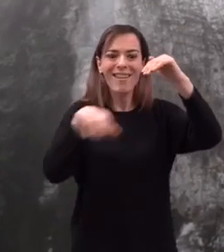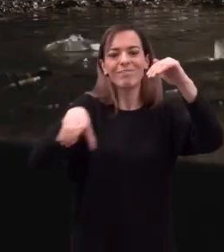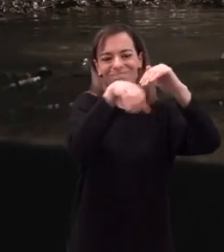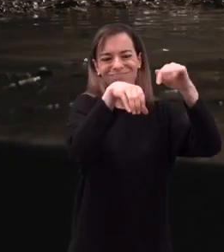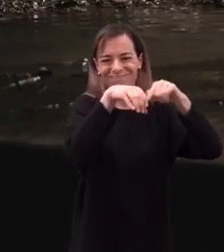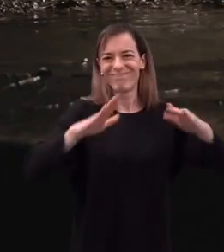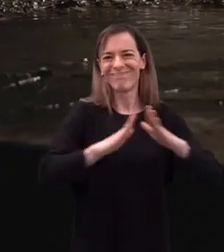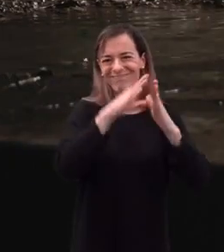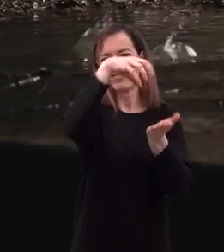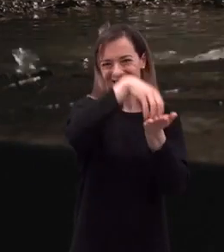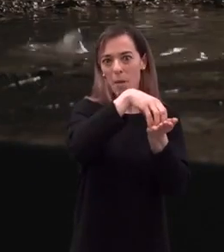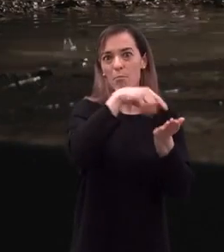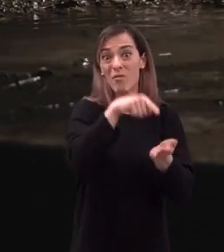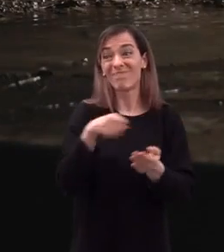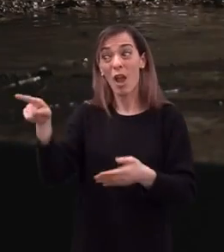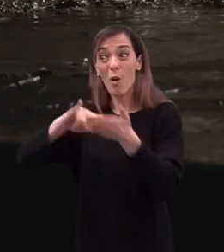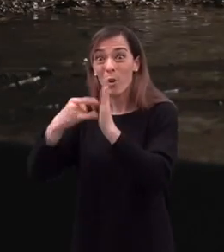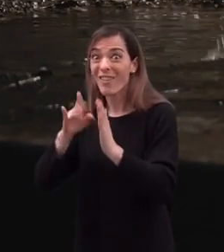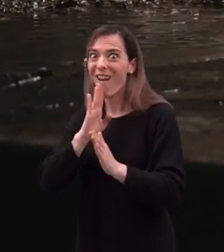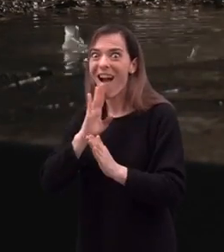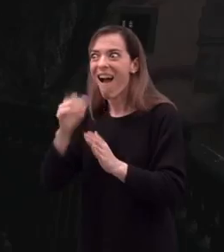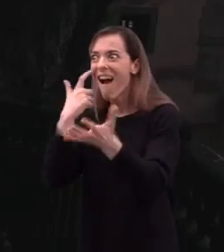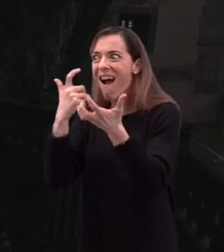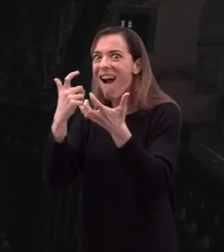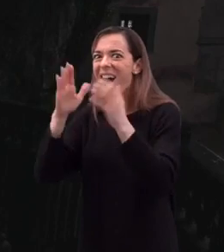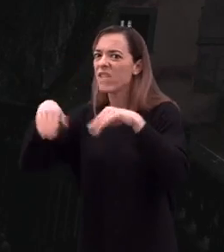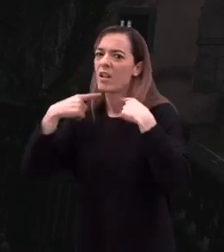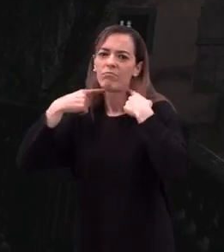frustraron uno de los proyectos más destacados de su época.